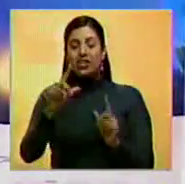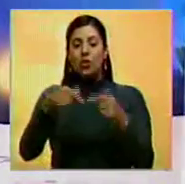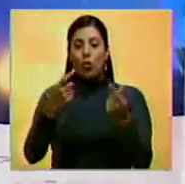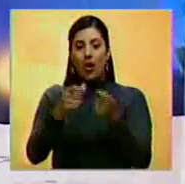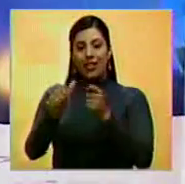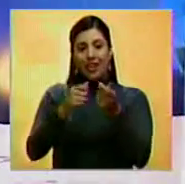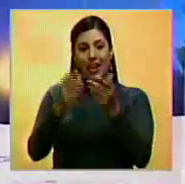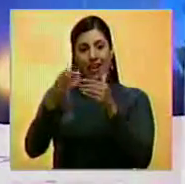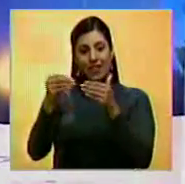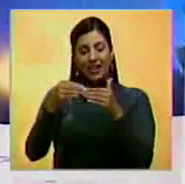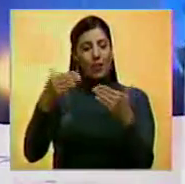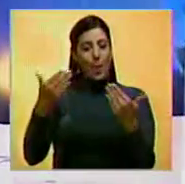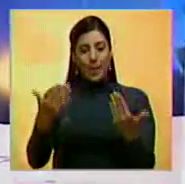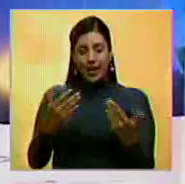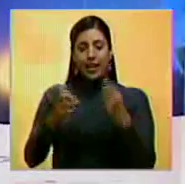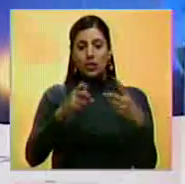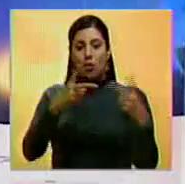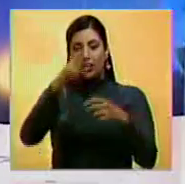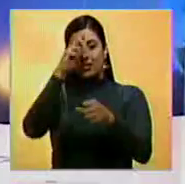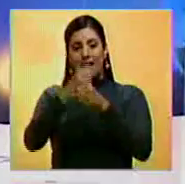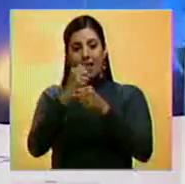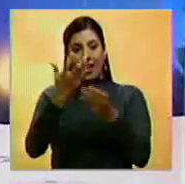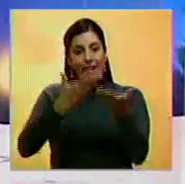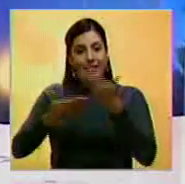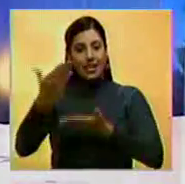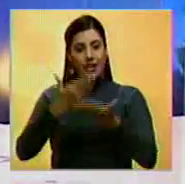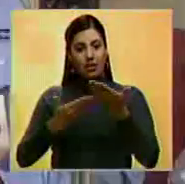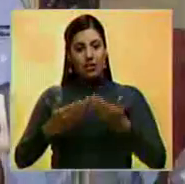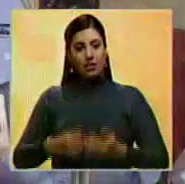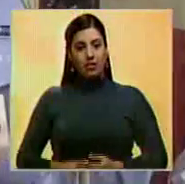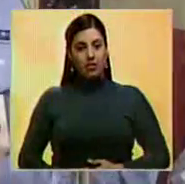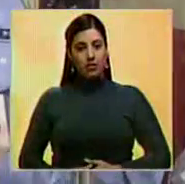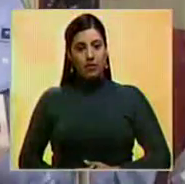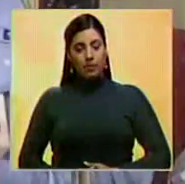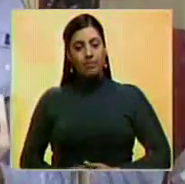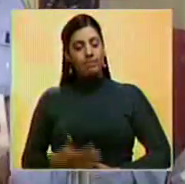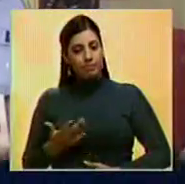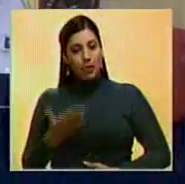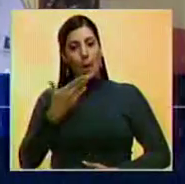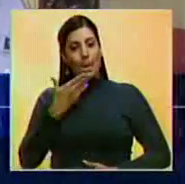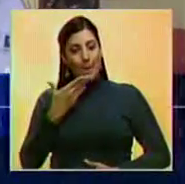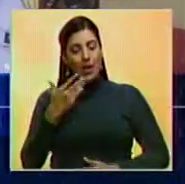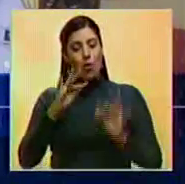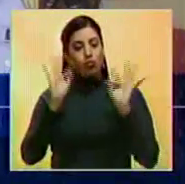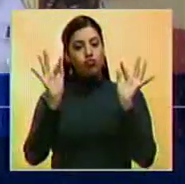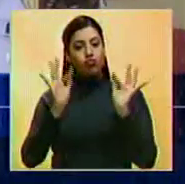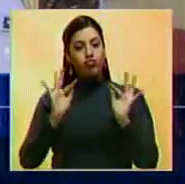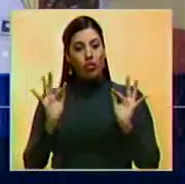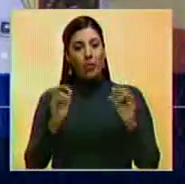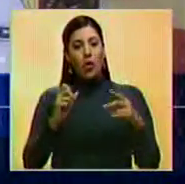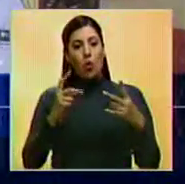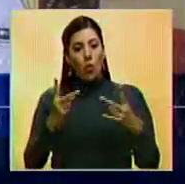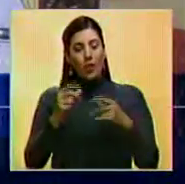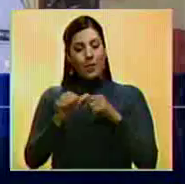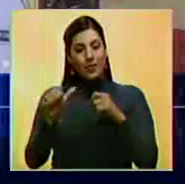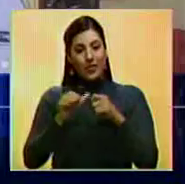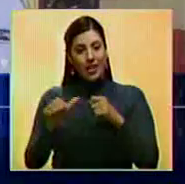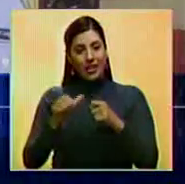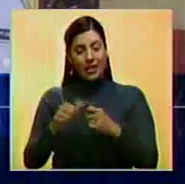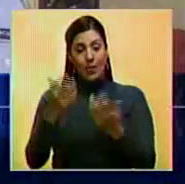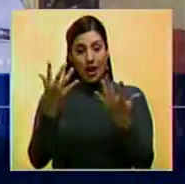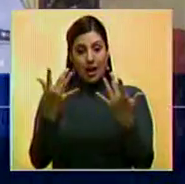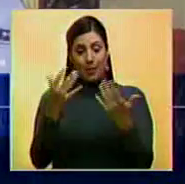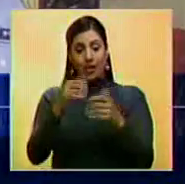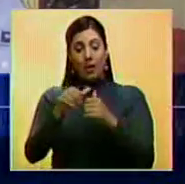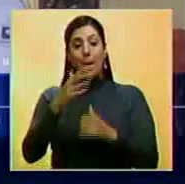dinero en efectivo para realizar operaciones de intercambio comercial. Es un mejor manejo de flujo de efectivo en la mano